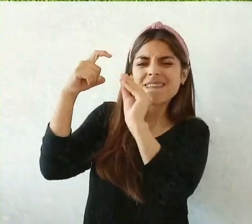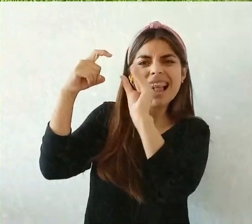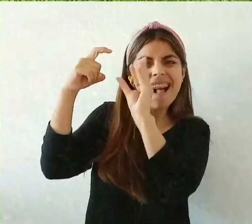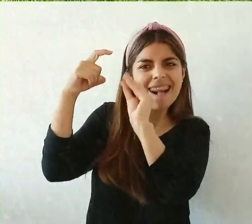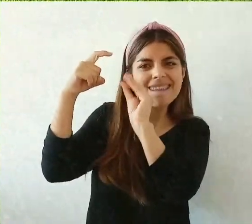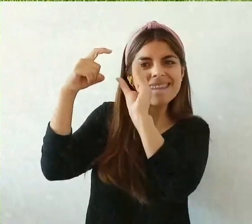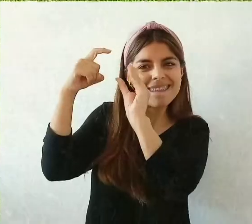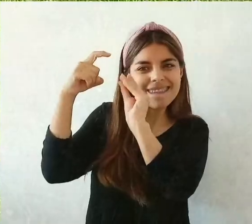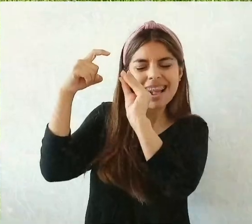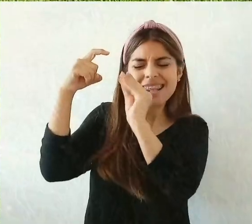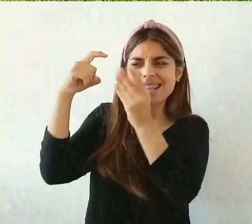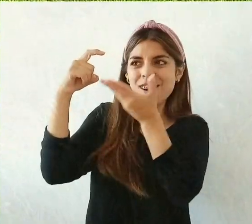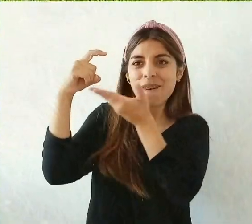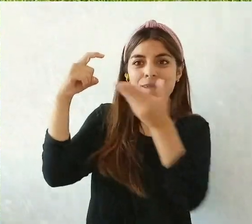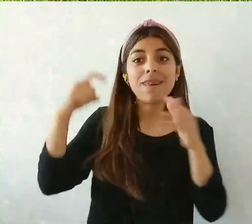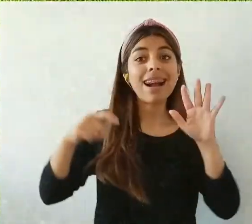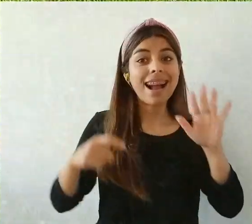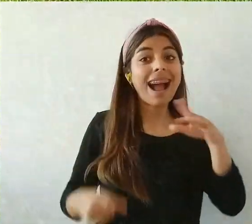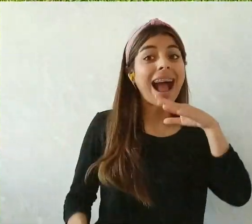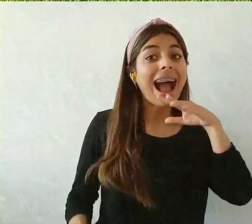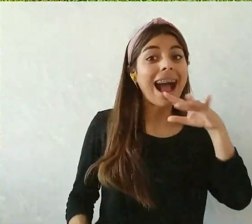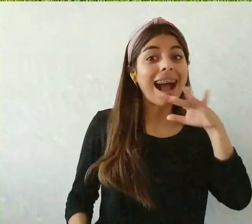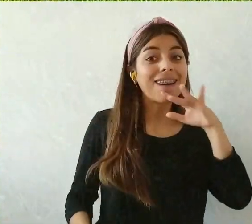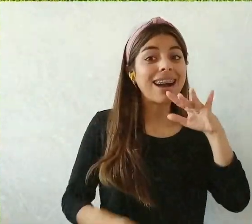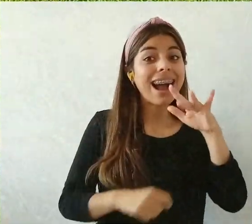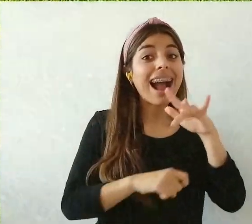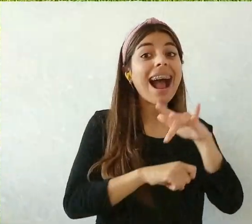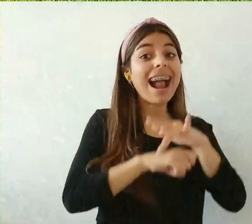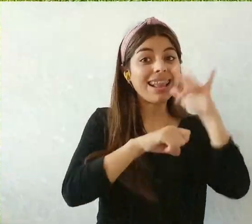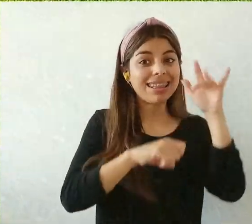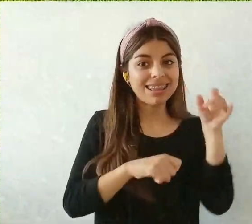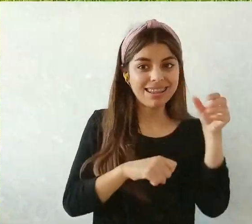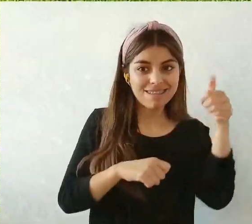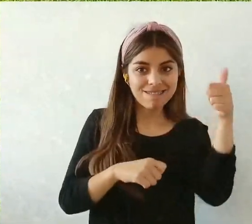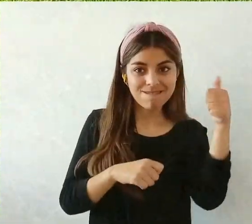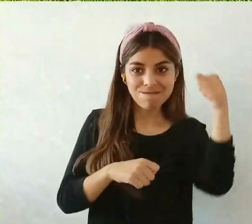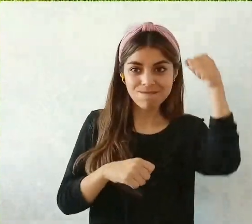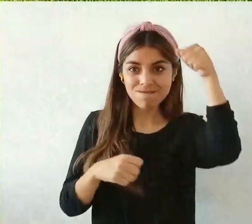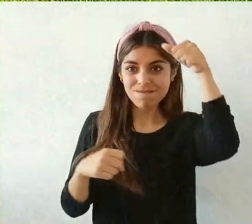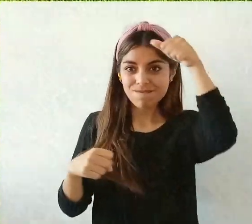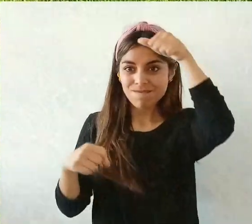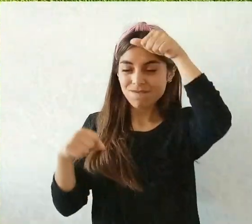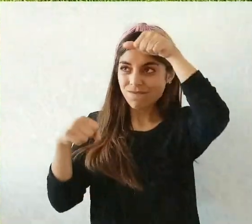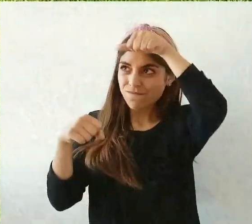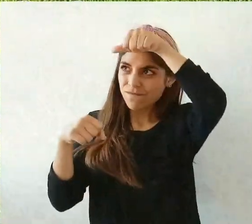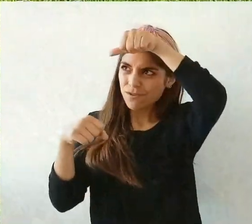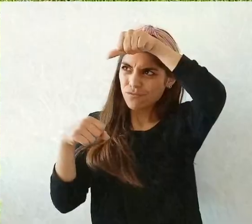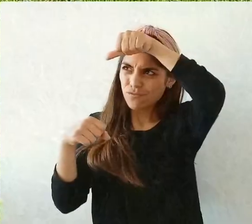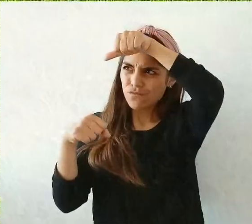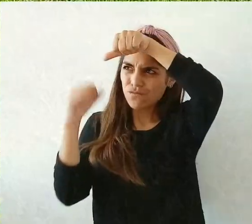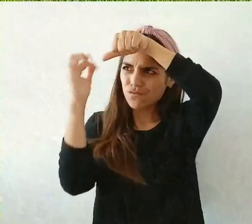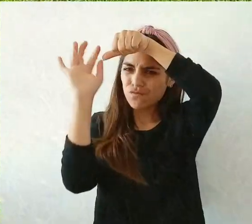lo llegas y le tiras agüita con la tetera, agüita hervida.